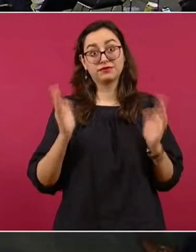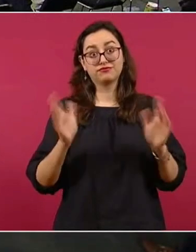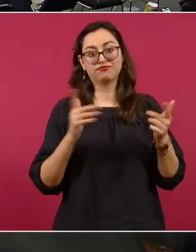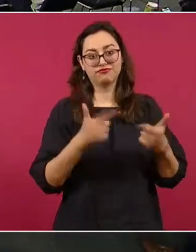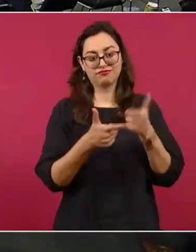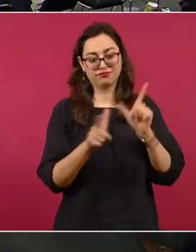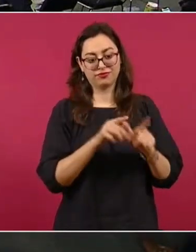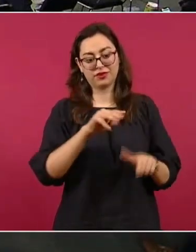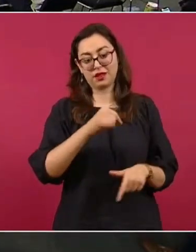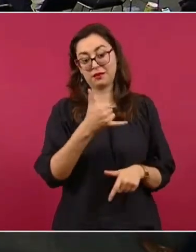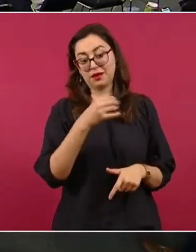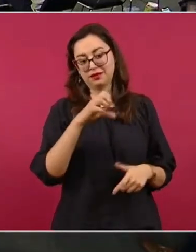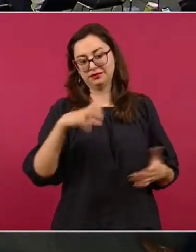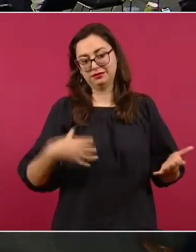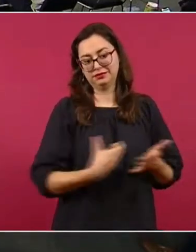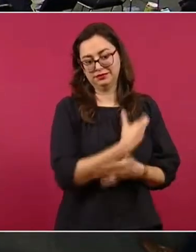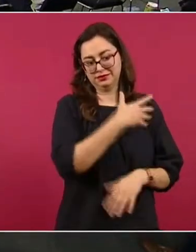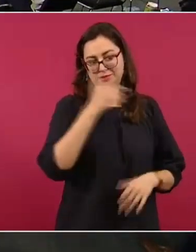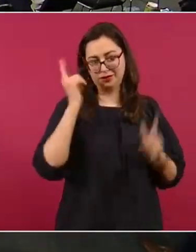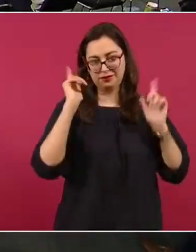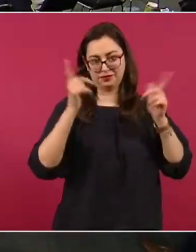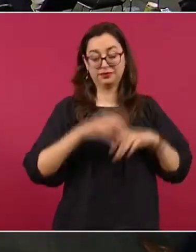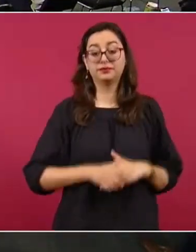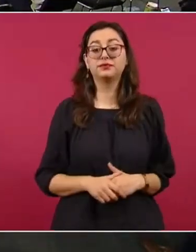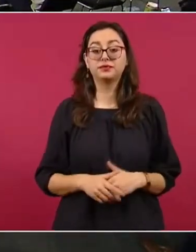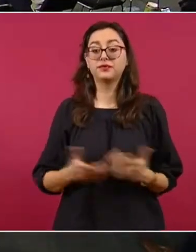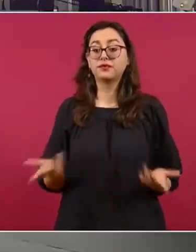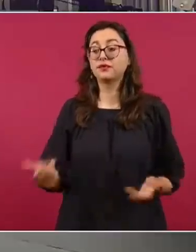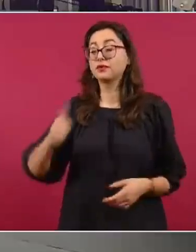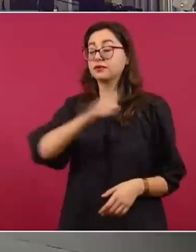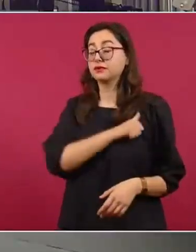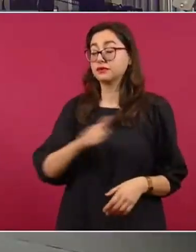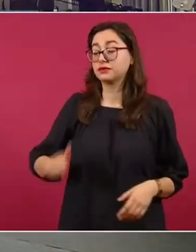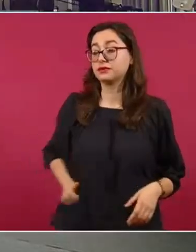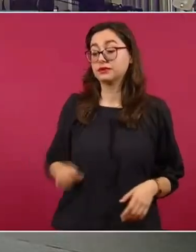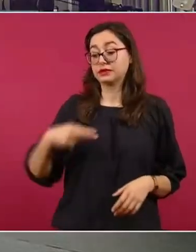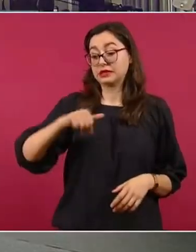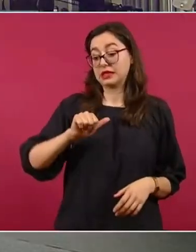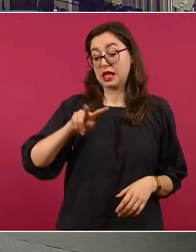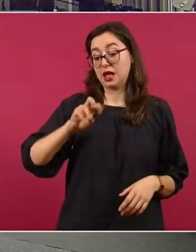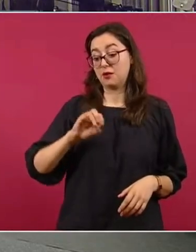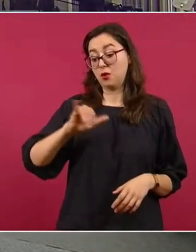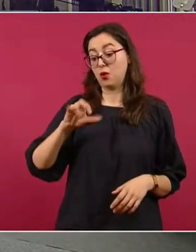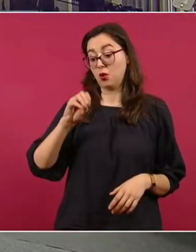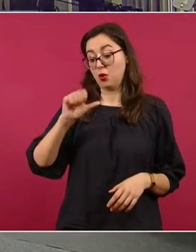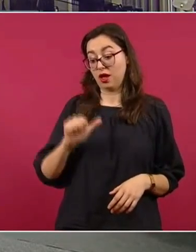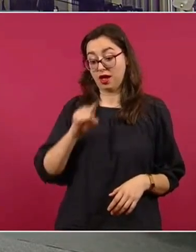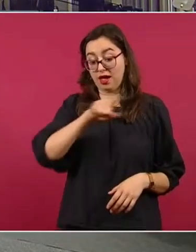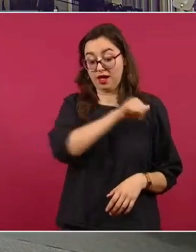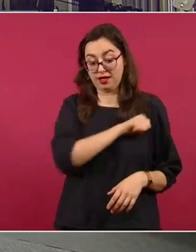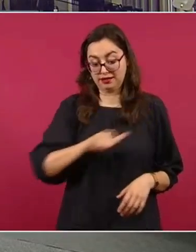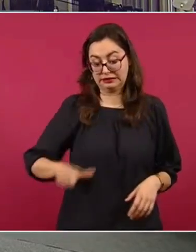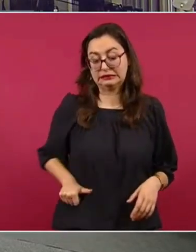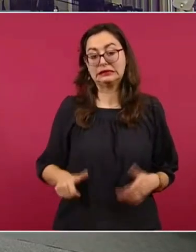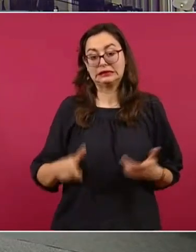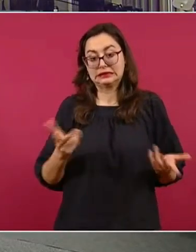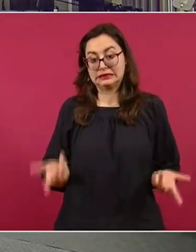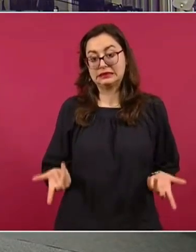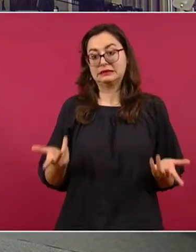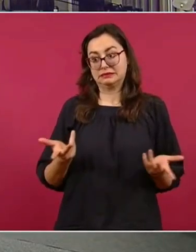Jorge Luis Elías Rétez, el alcalde nuevo de Navojoa, que bueno, le echaron la pelota realmente